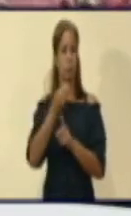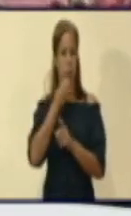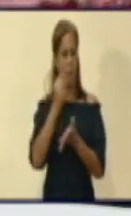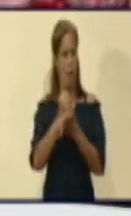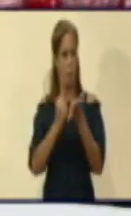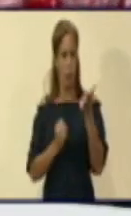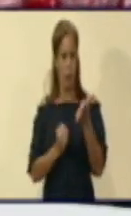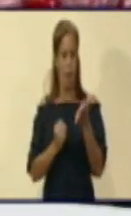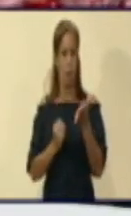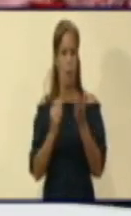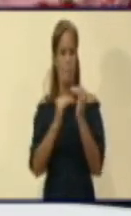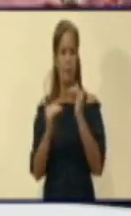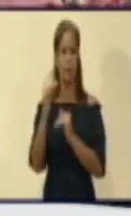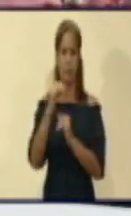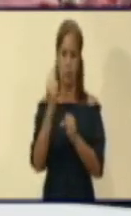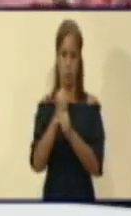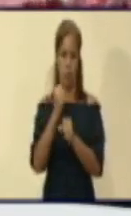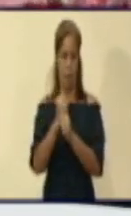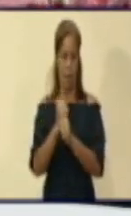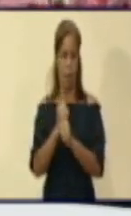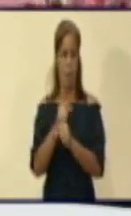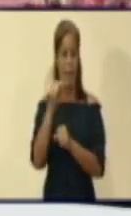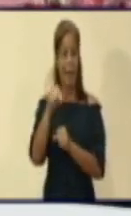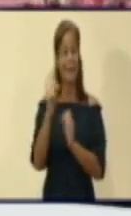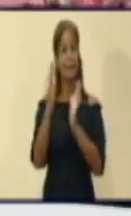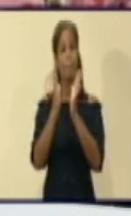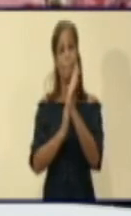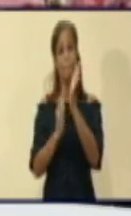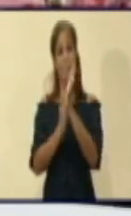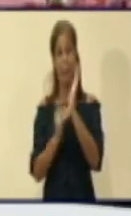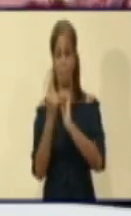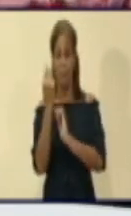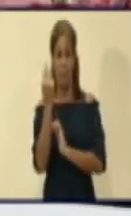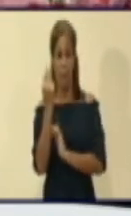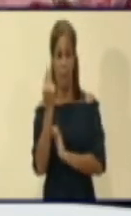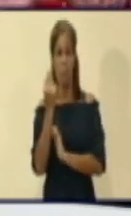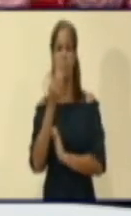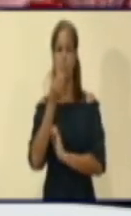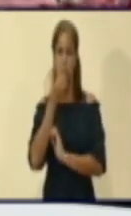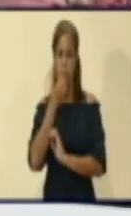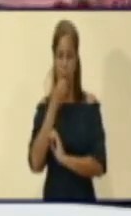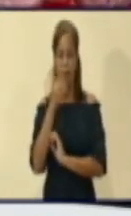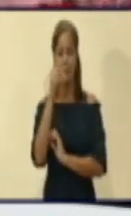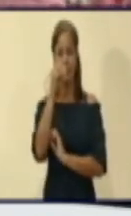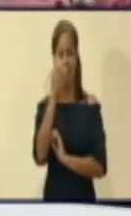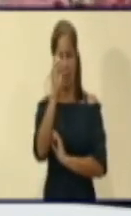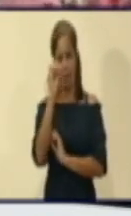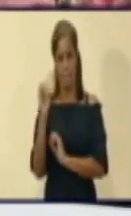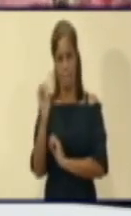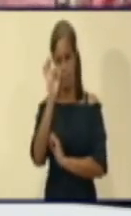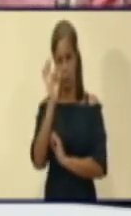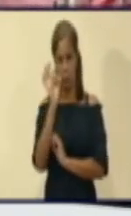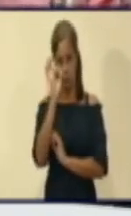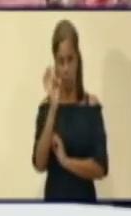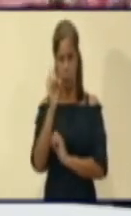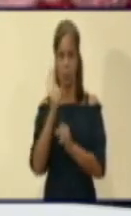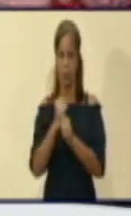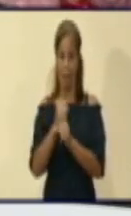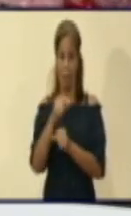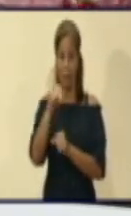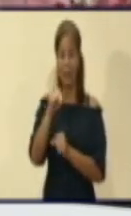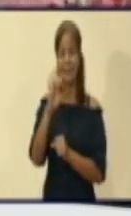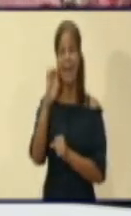de aplicar en el primer mes el pago del 100% del salario y a partir del segundo, el 60%. En esta etapa ese tratamiento no se aplica